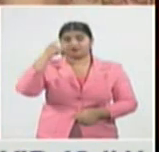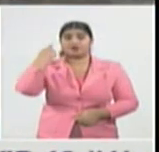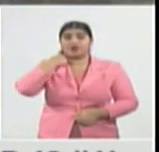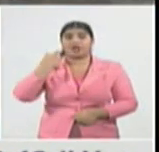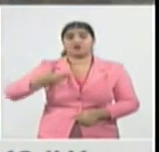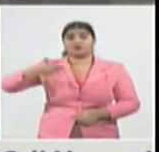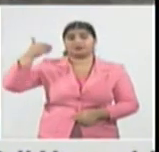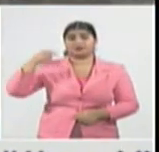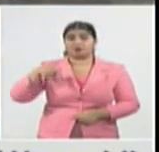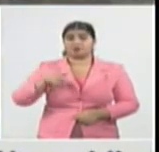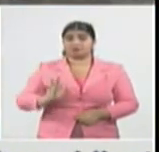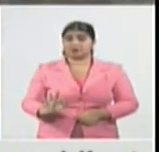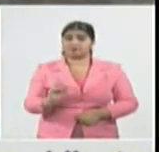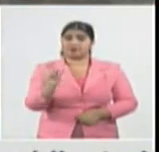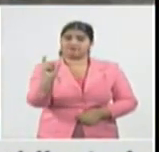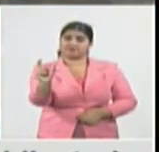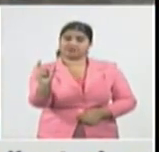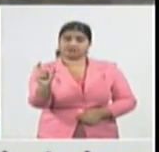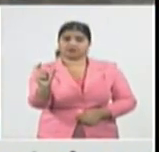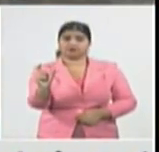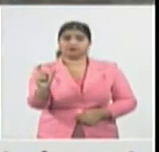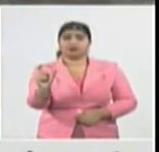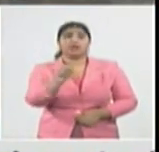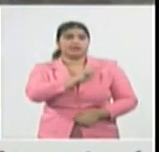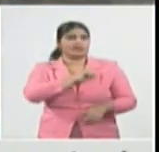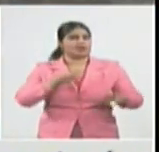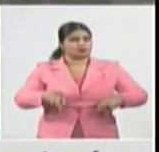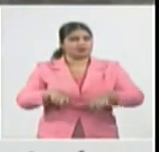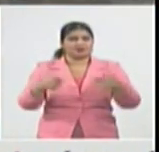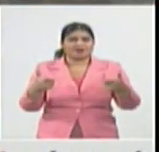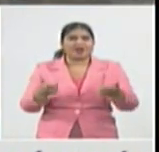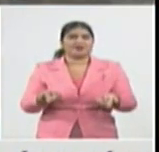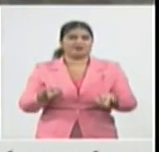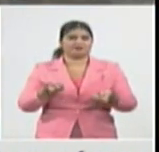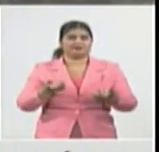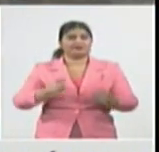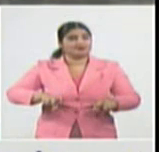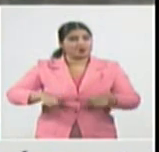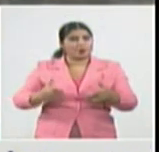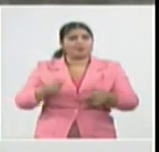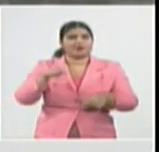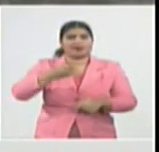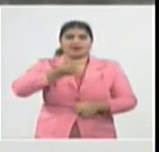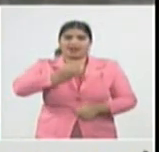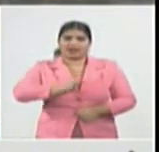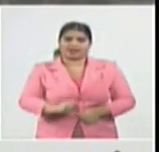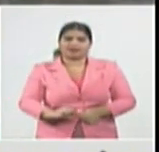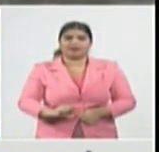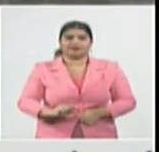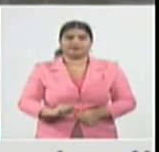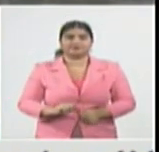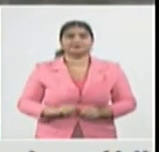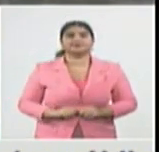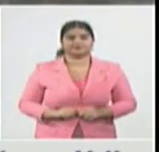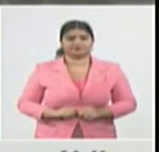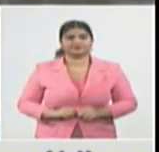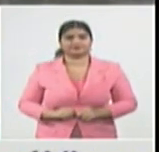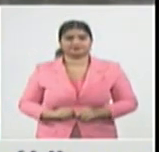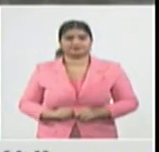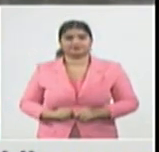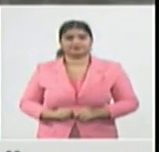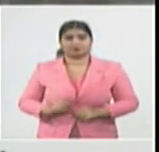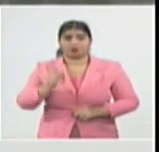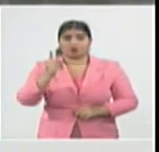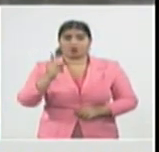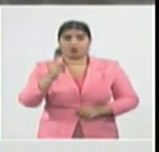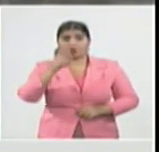fecha o intentamos celebrar el aniversario 1 de mi hija Amelia que bueno no fue posible porque